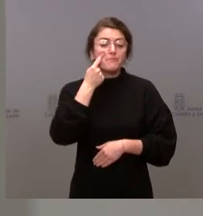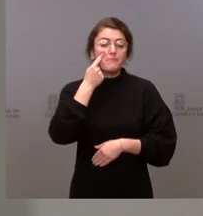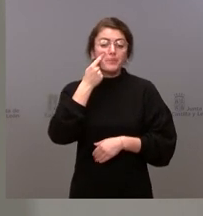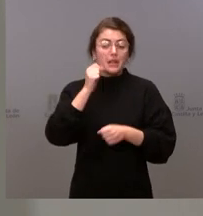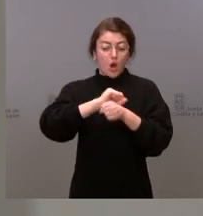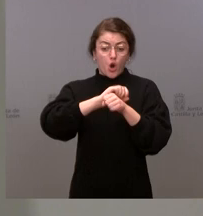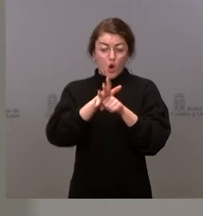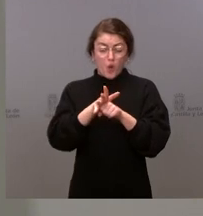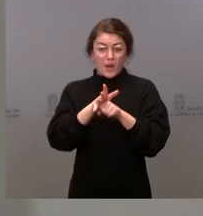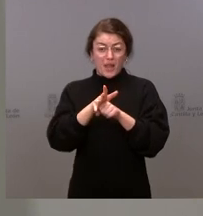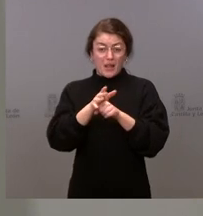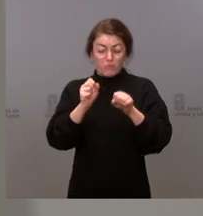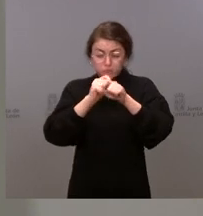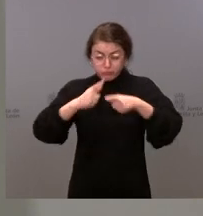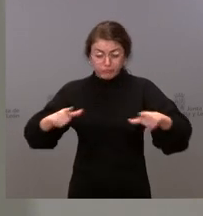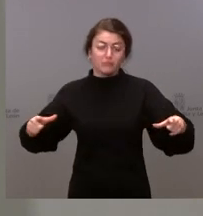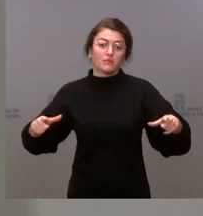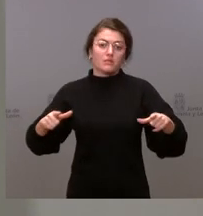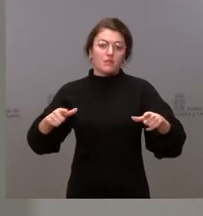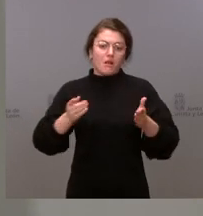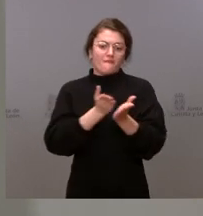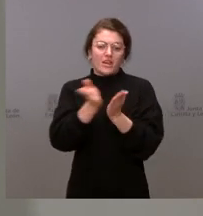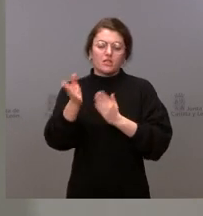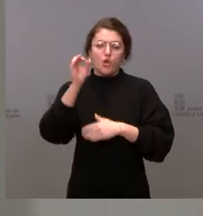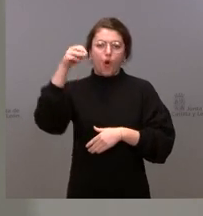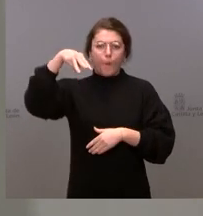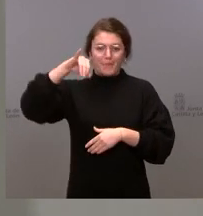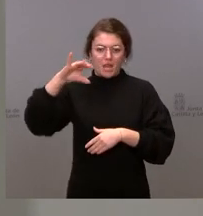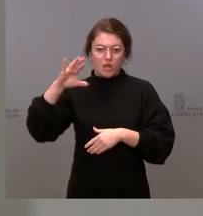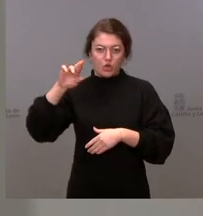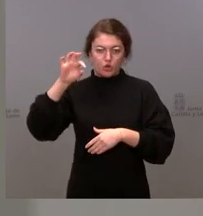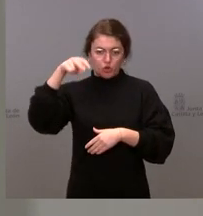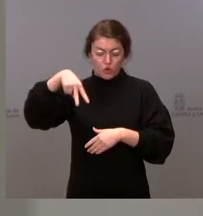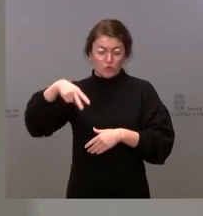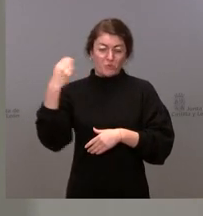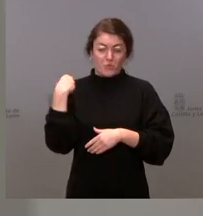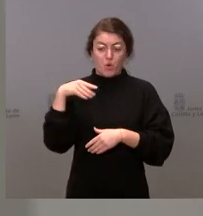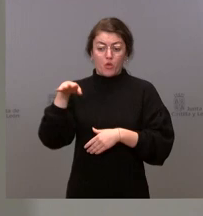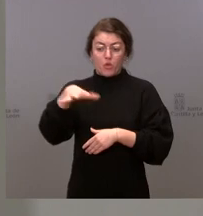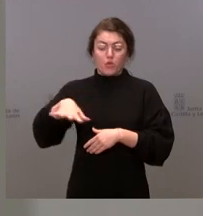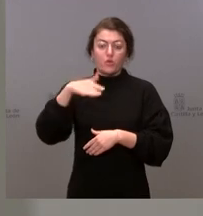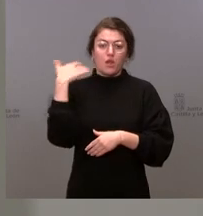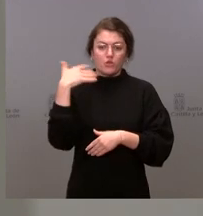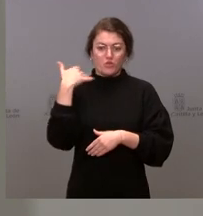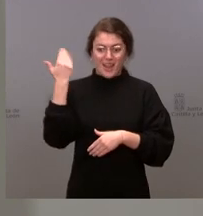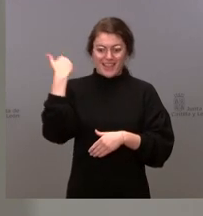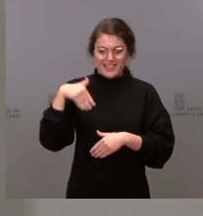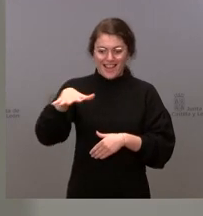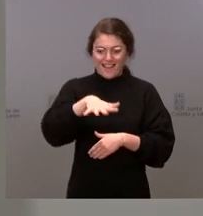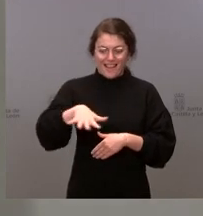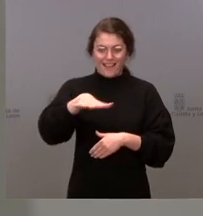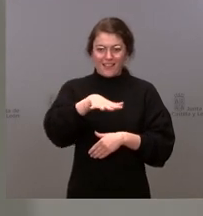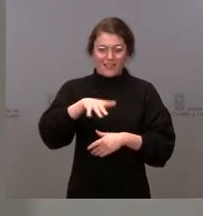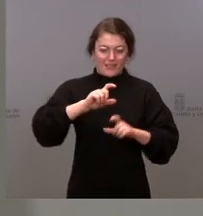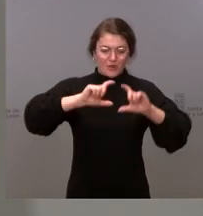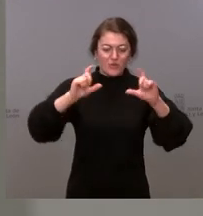a reunir el CECOPI en esta provincia. Tenemos ya más de 70 casos. Es una variante